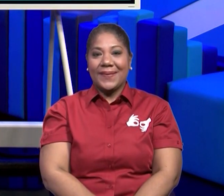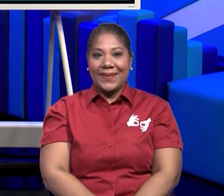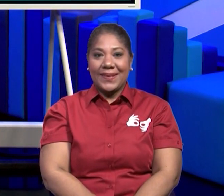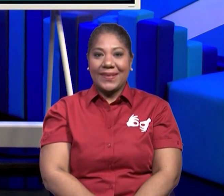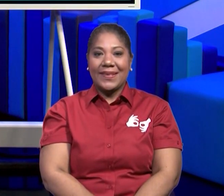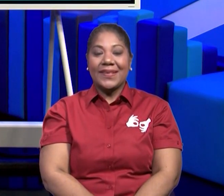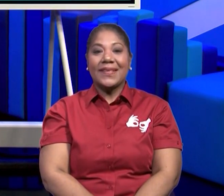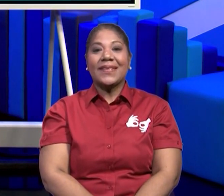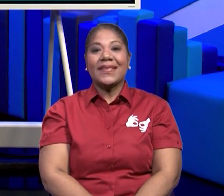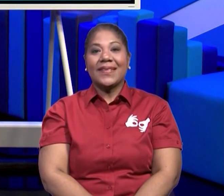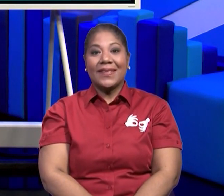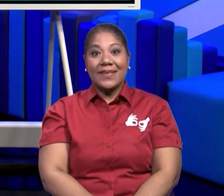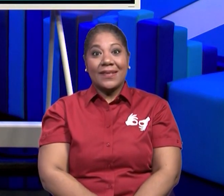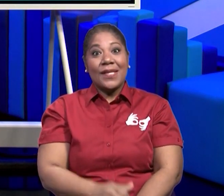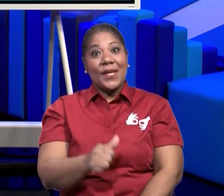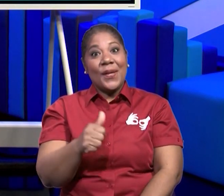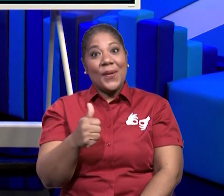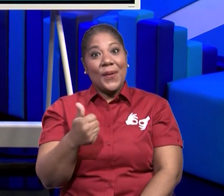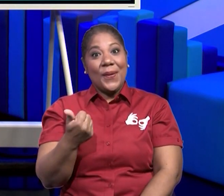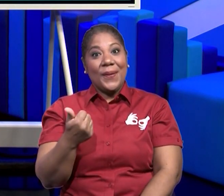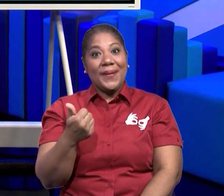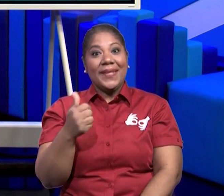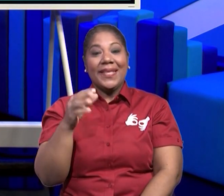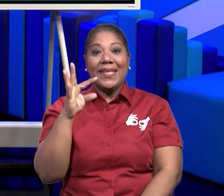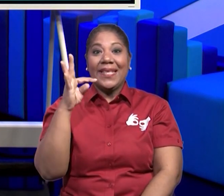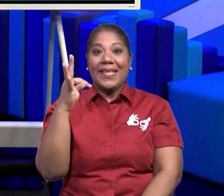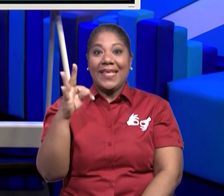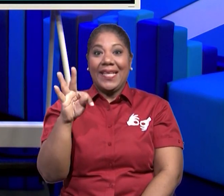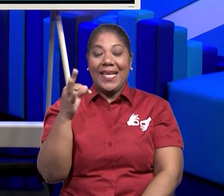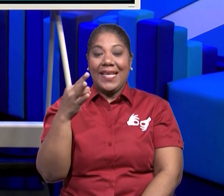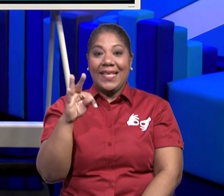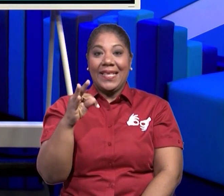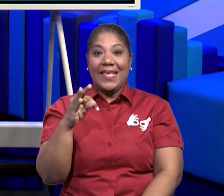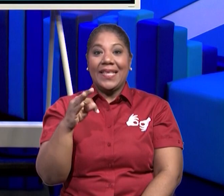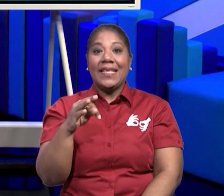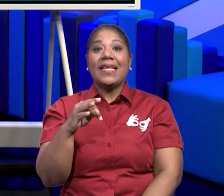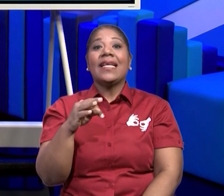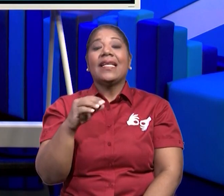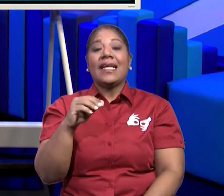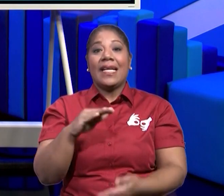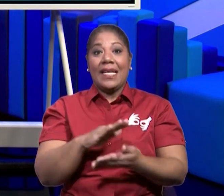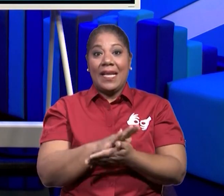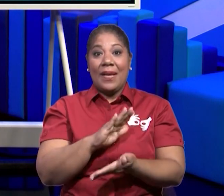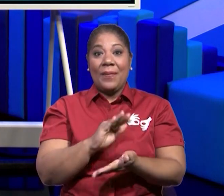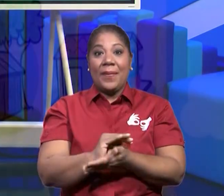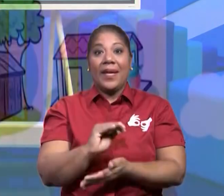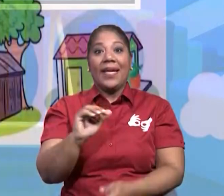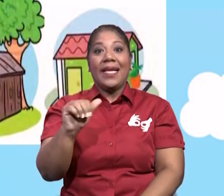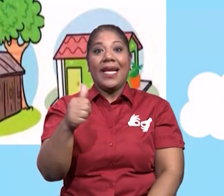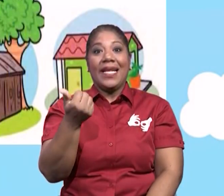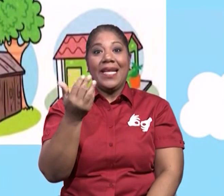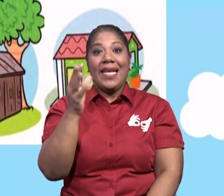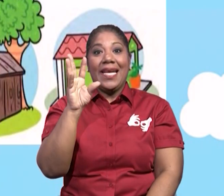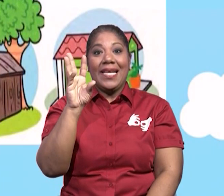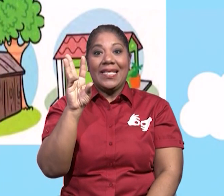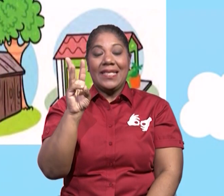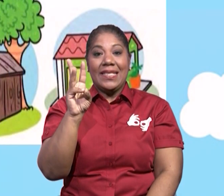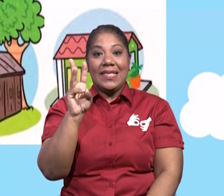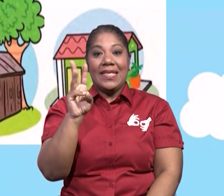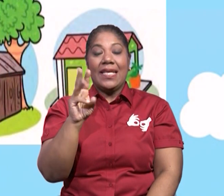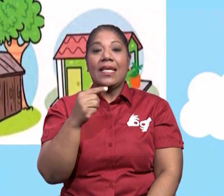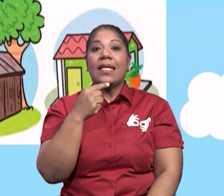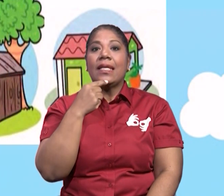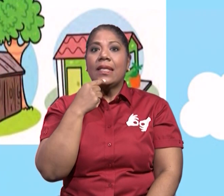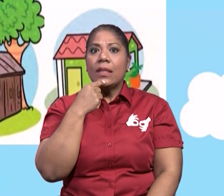Por acá tenemos otra asignación y también es de la página número 16. Léale al niño la